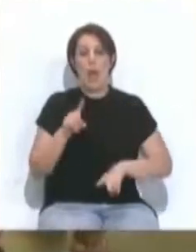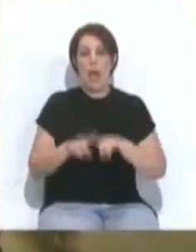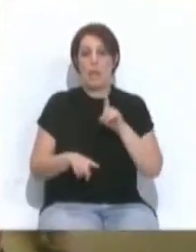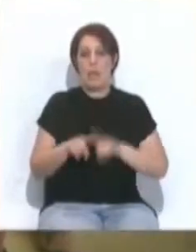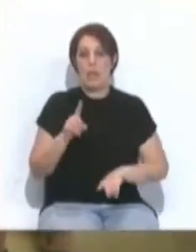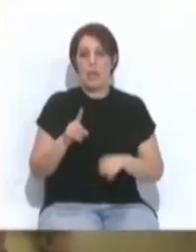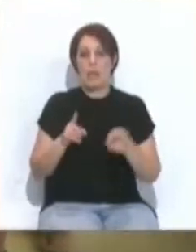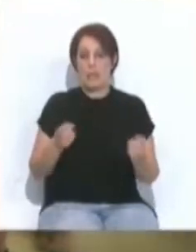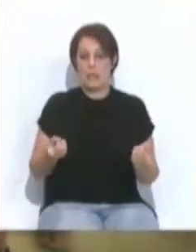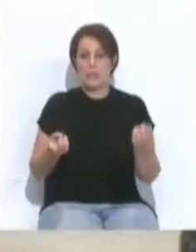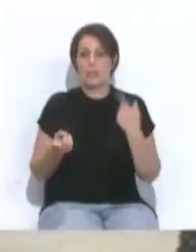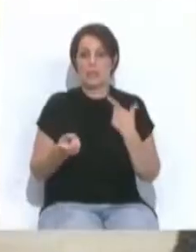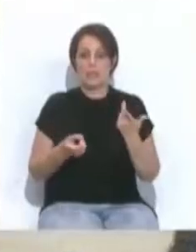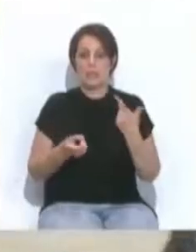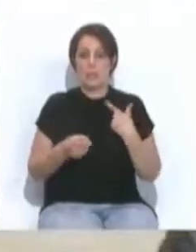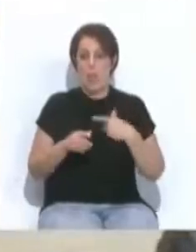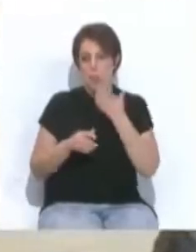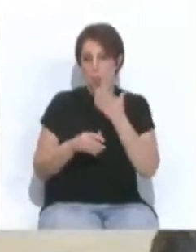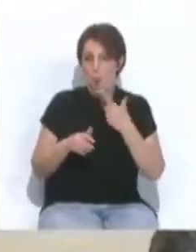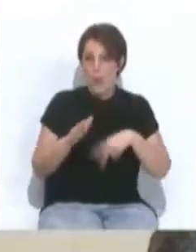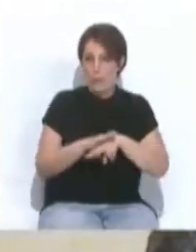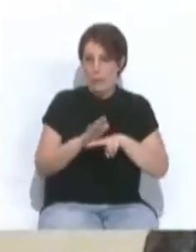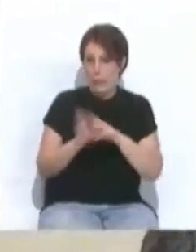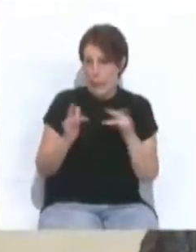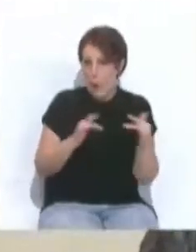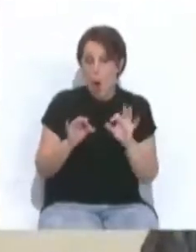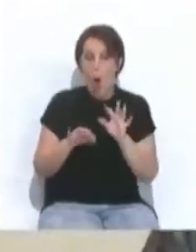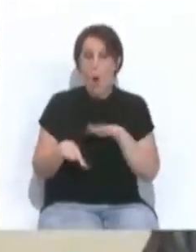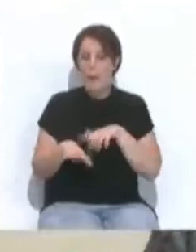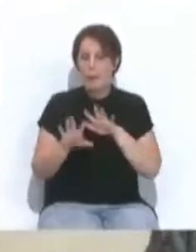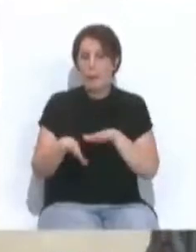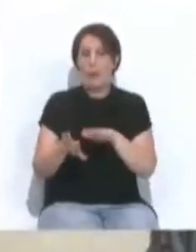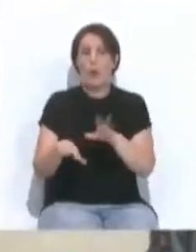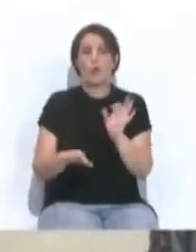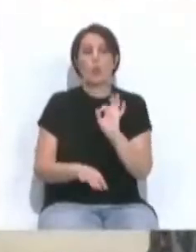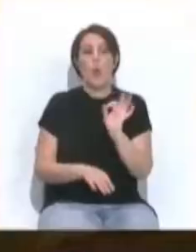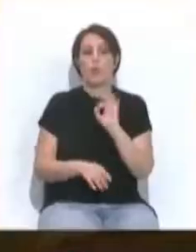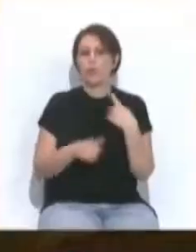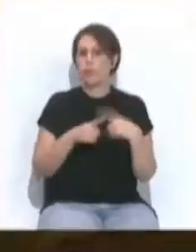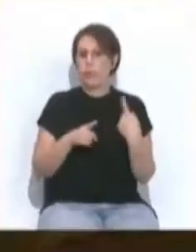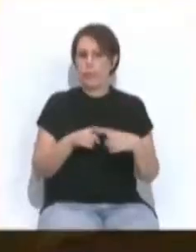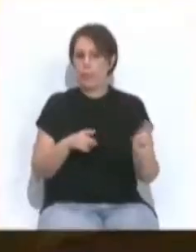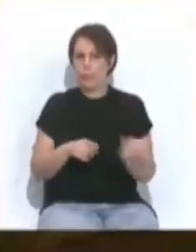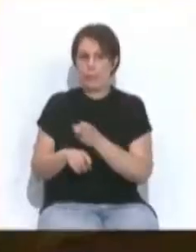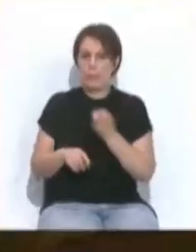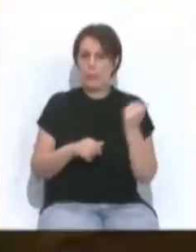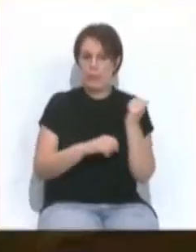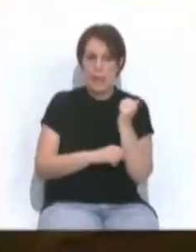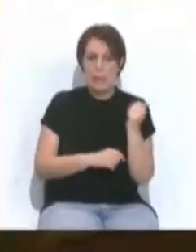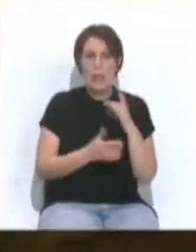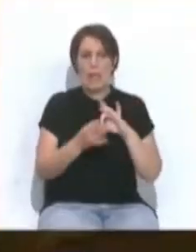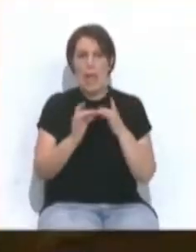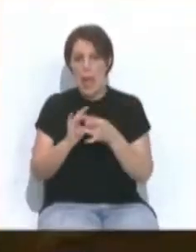llámele partidos de fútbol, llámele manifestaciones, tantas cosas, procesiones de semana, tantas